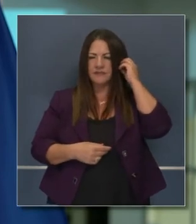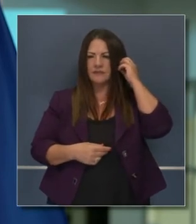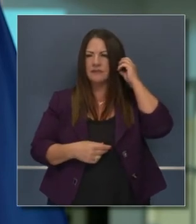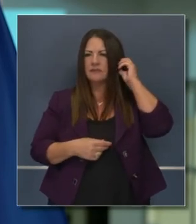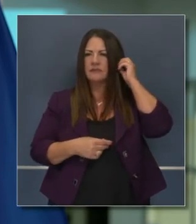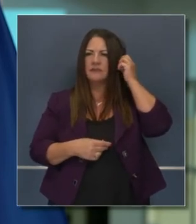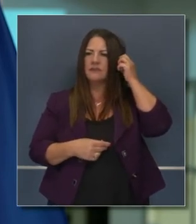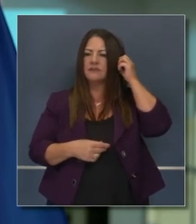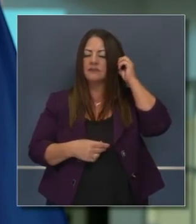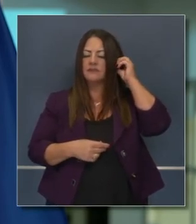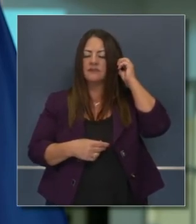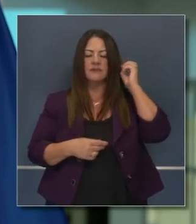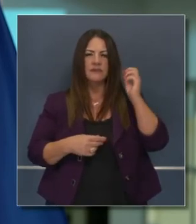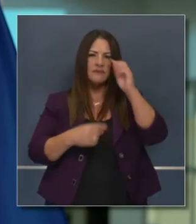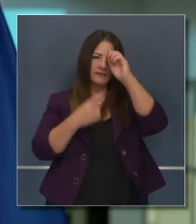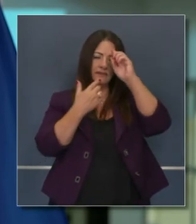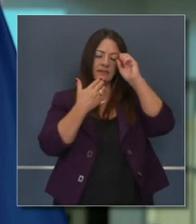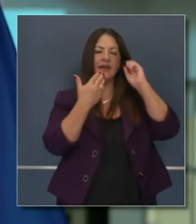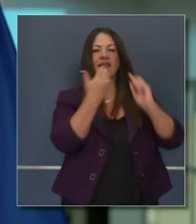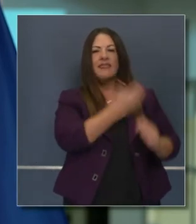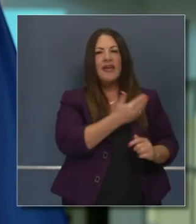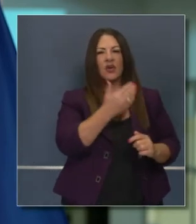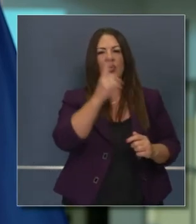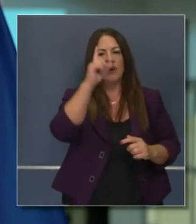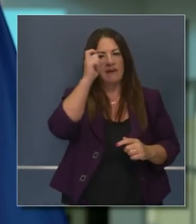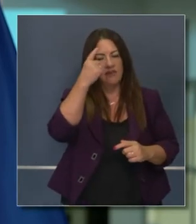Gracias, señor Bernardo. Gracias, Sofía, por la pregunta.